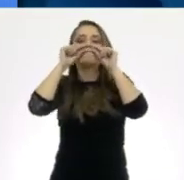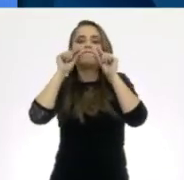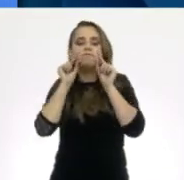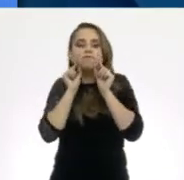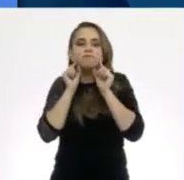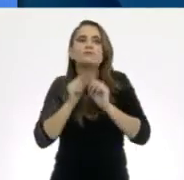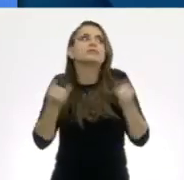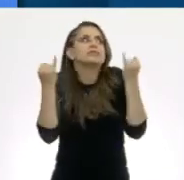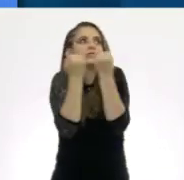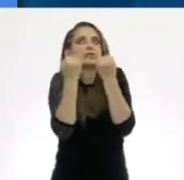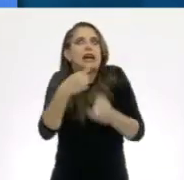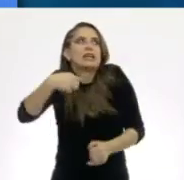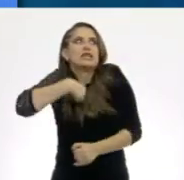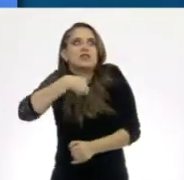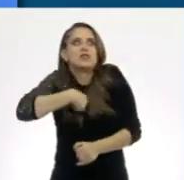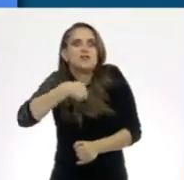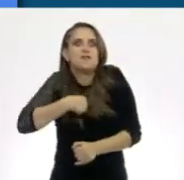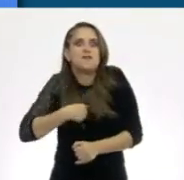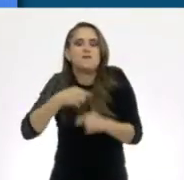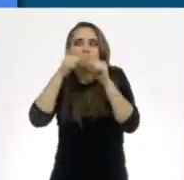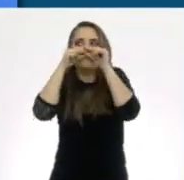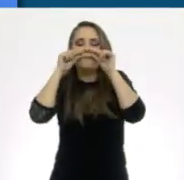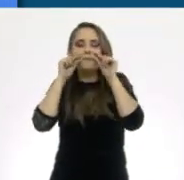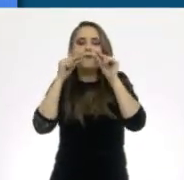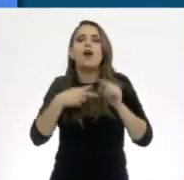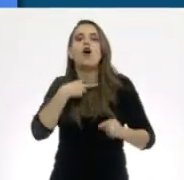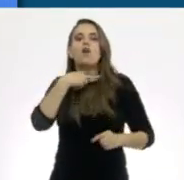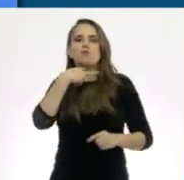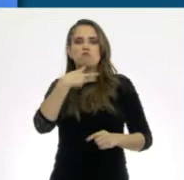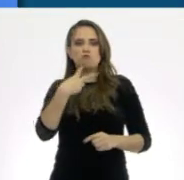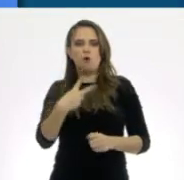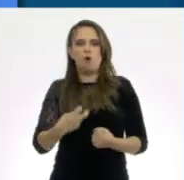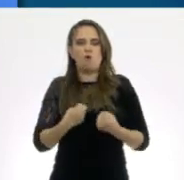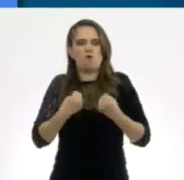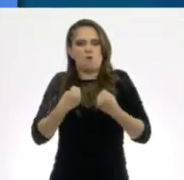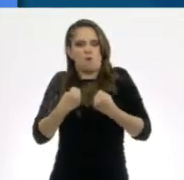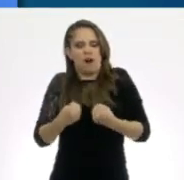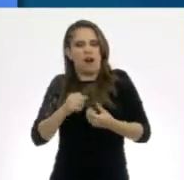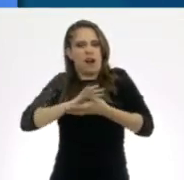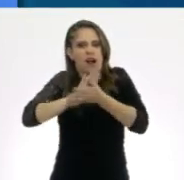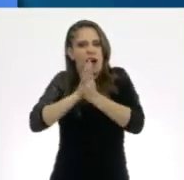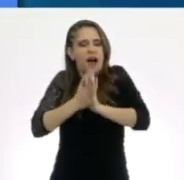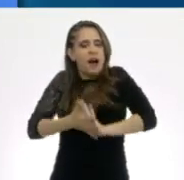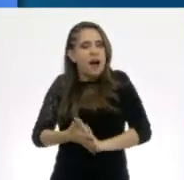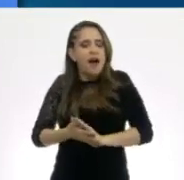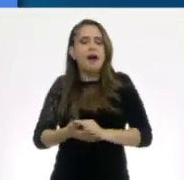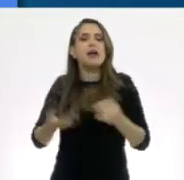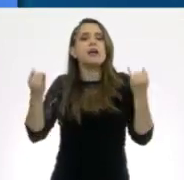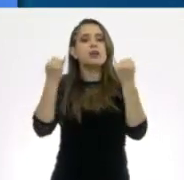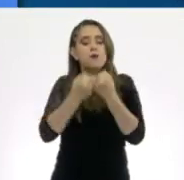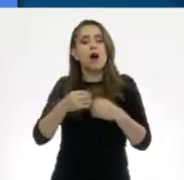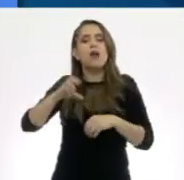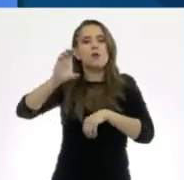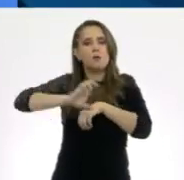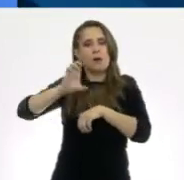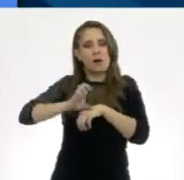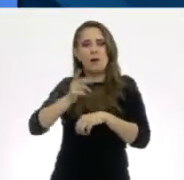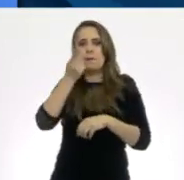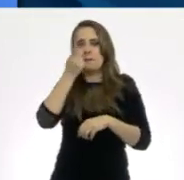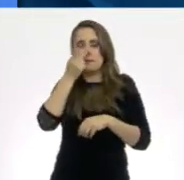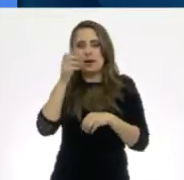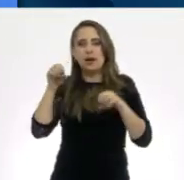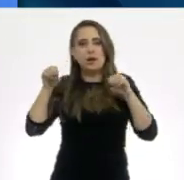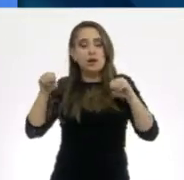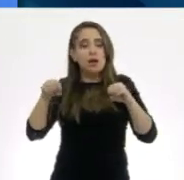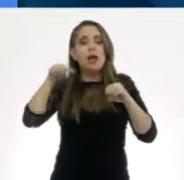¡Ay, como a mí! La voz se hace más grave y también los testículos comienzan a